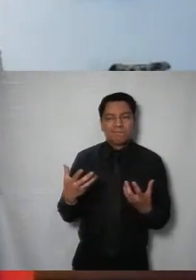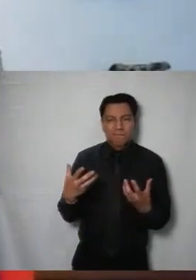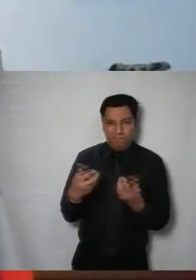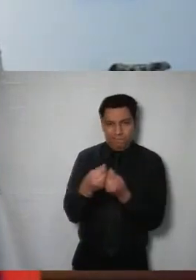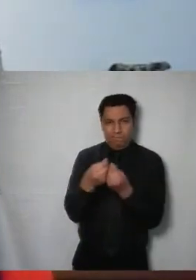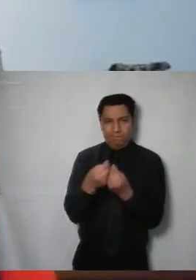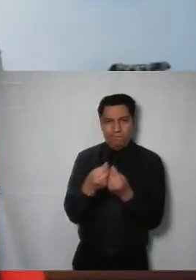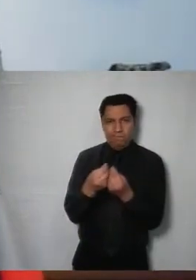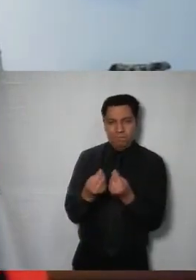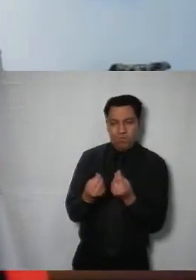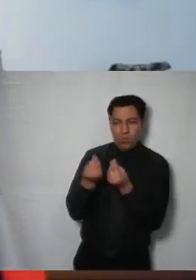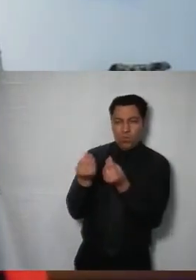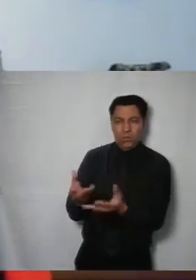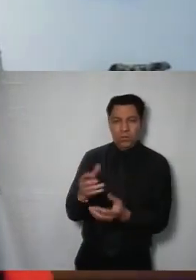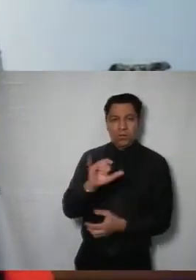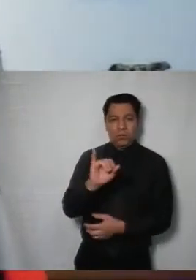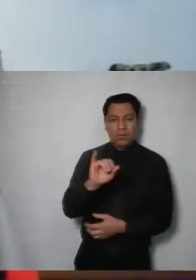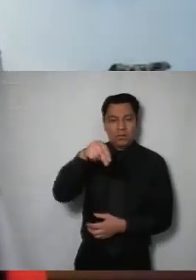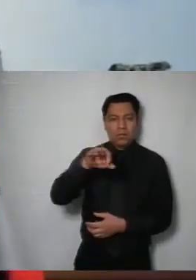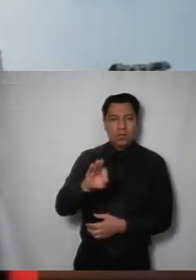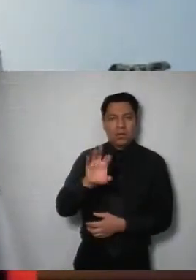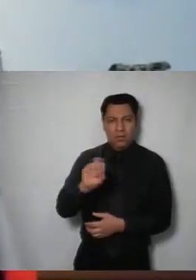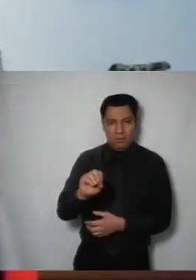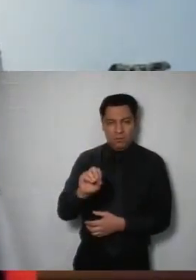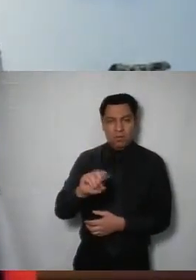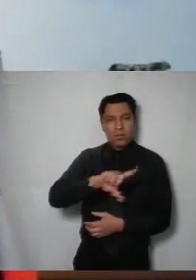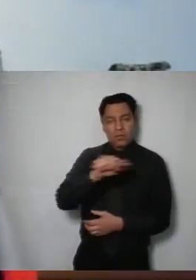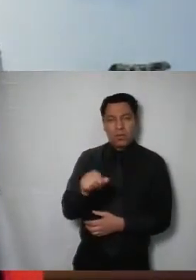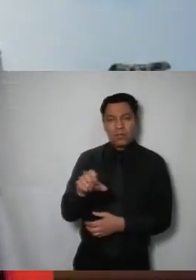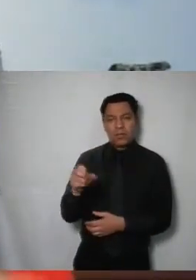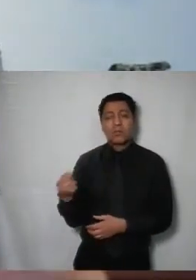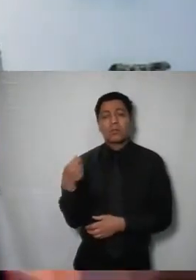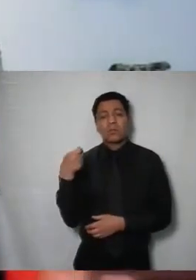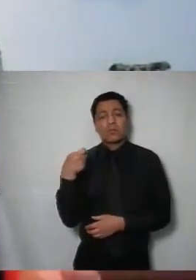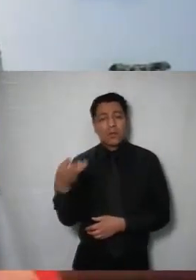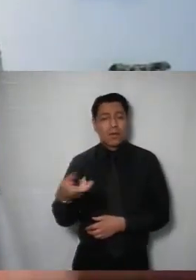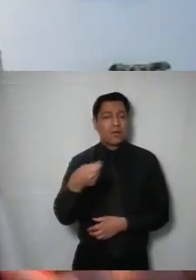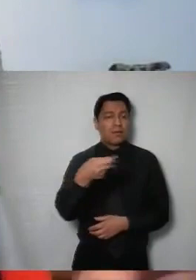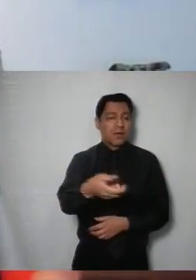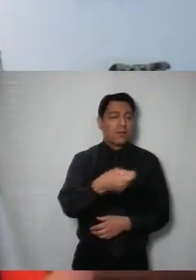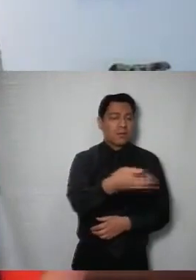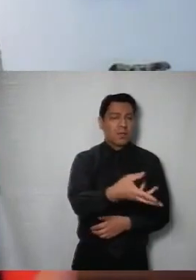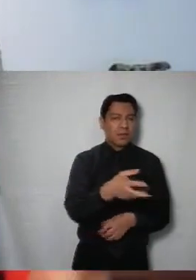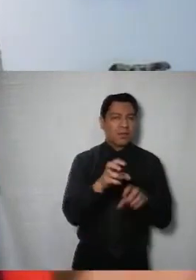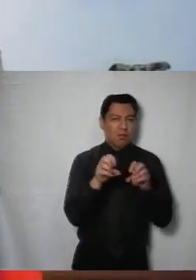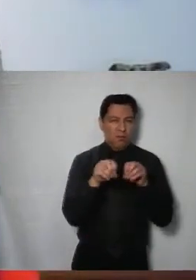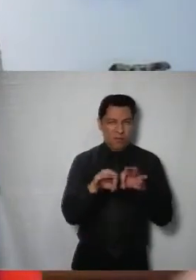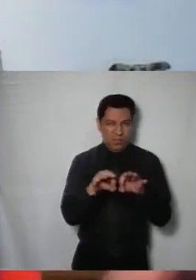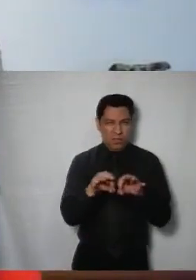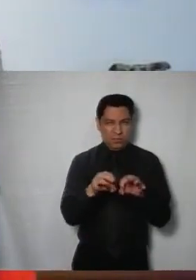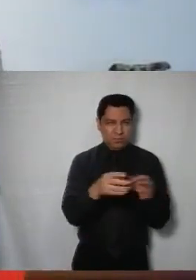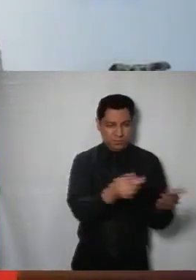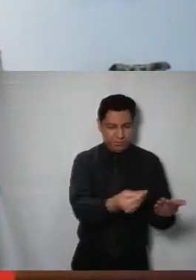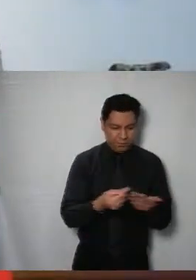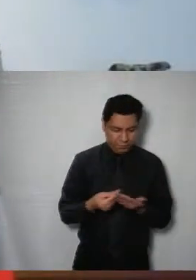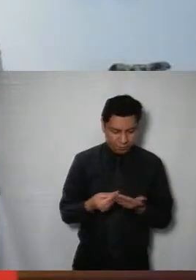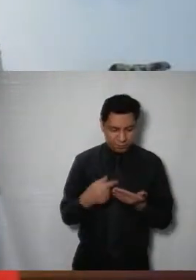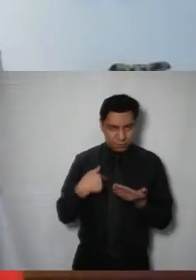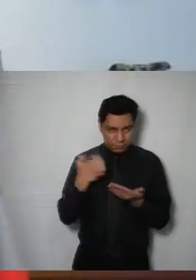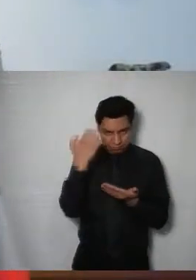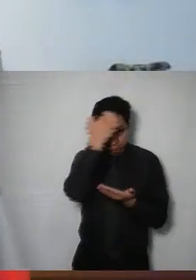info y se van mandando a cada una de nuestras cinco oficinas y en esas cinco oficinas es donde hacemos el análisis este que es el